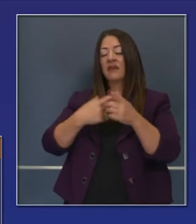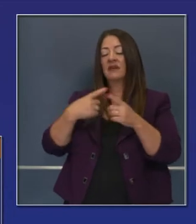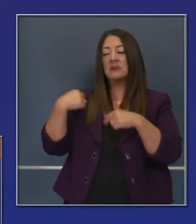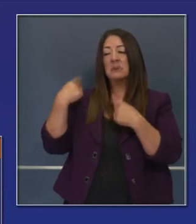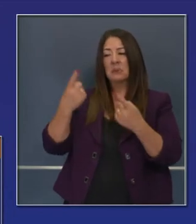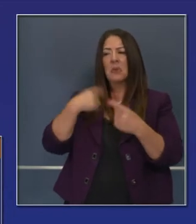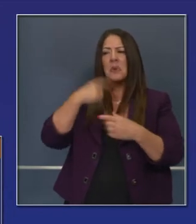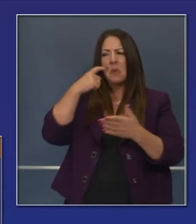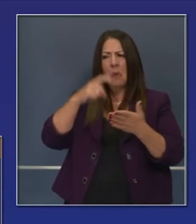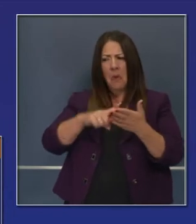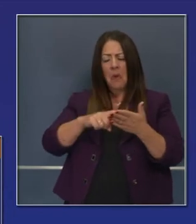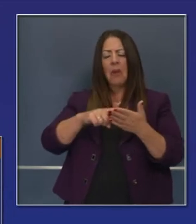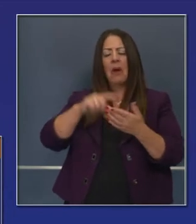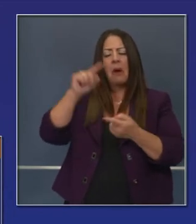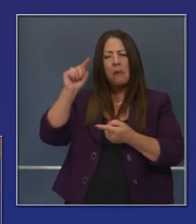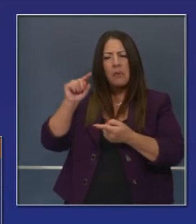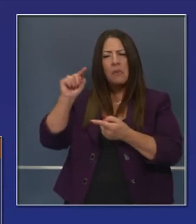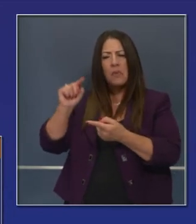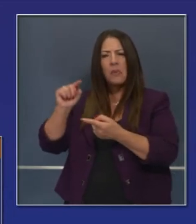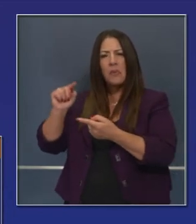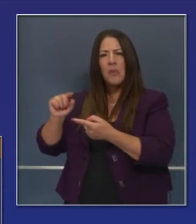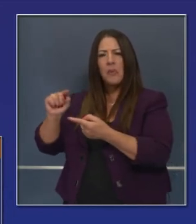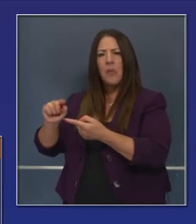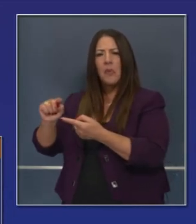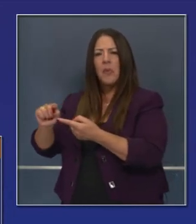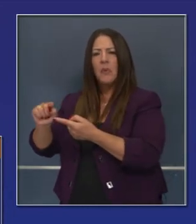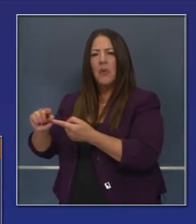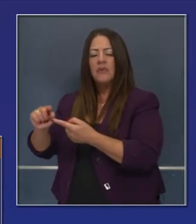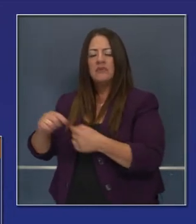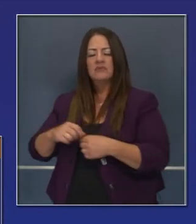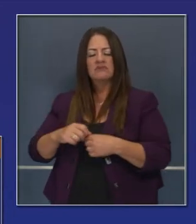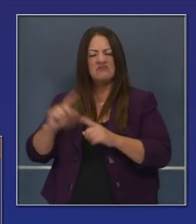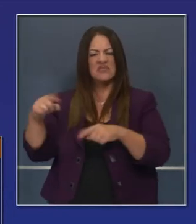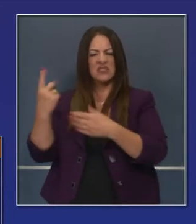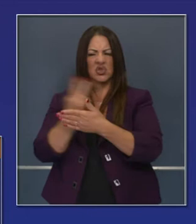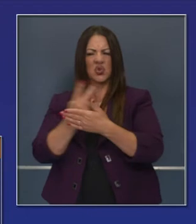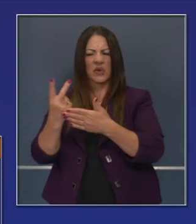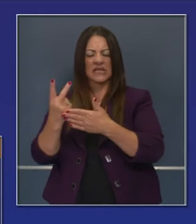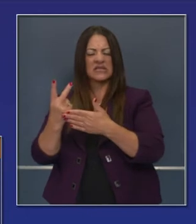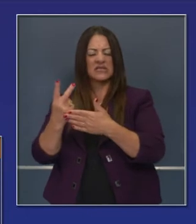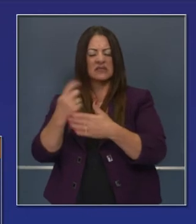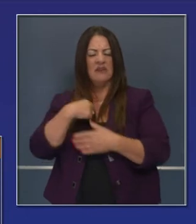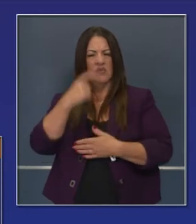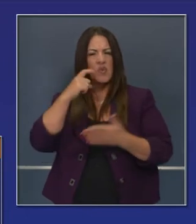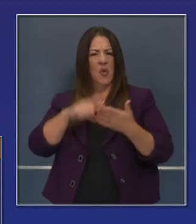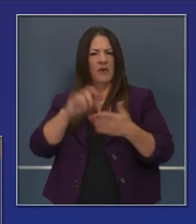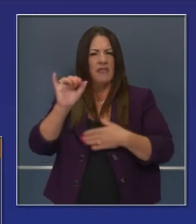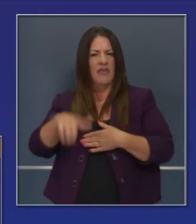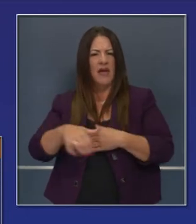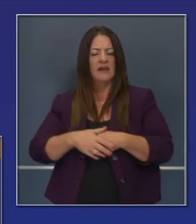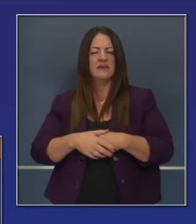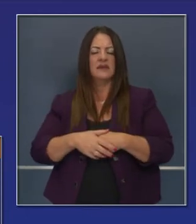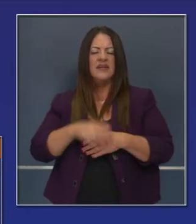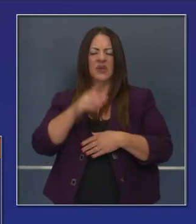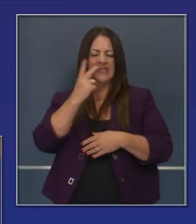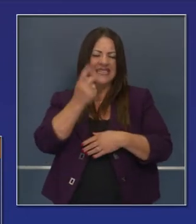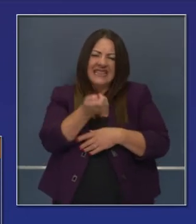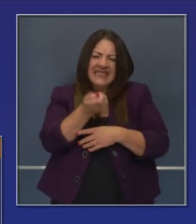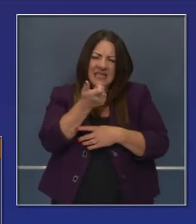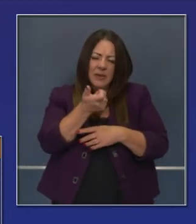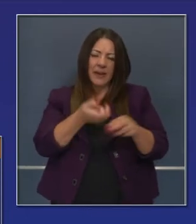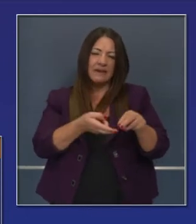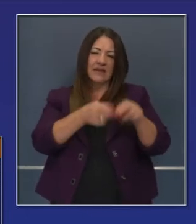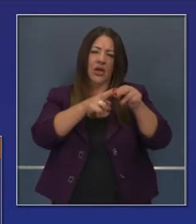de bajas, bajas de dos cifras, bastante buena. En los últimos 14 días y ahora vemos un